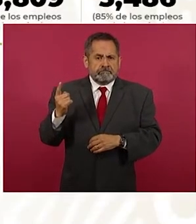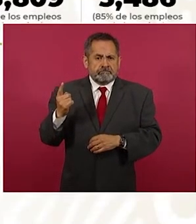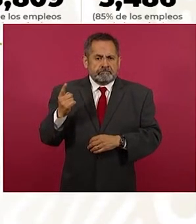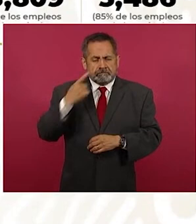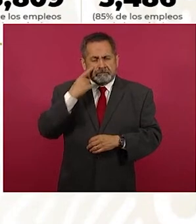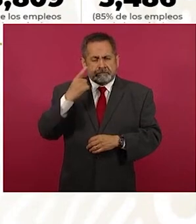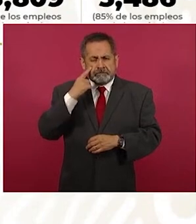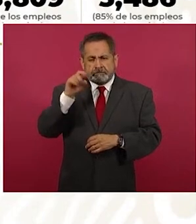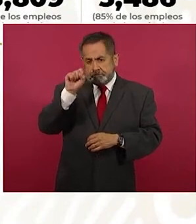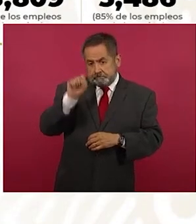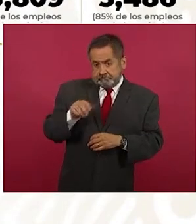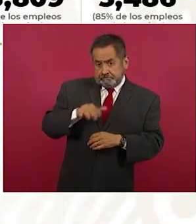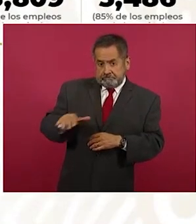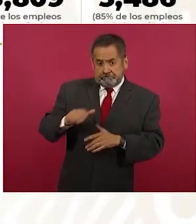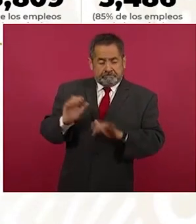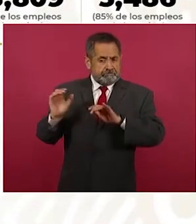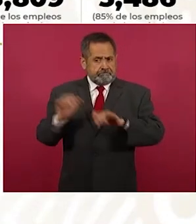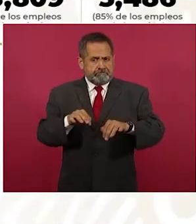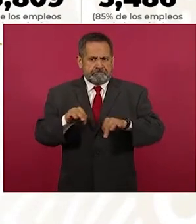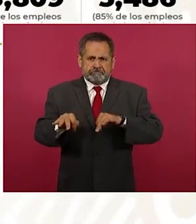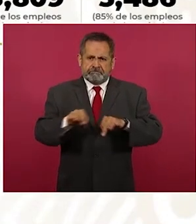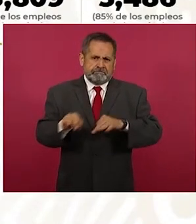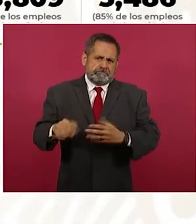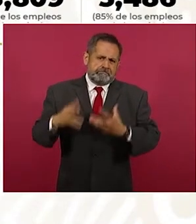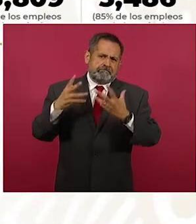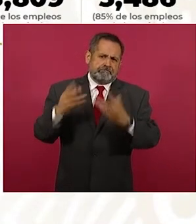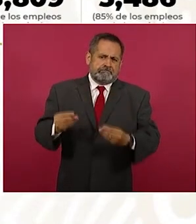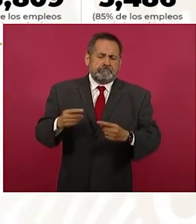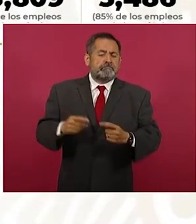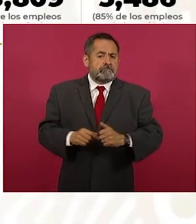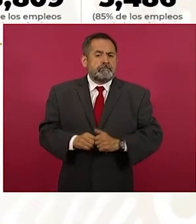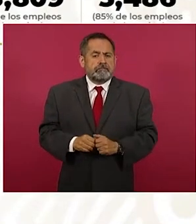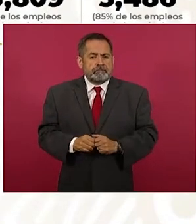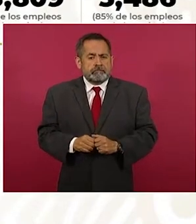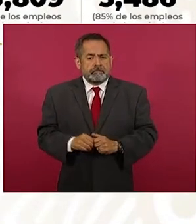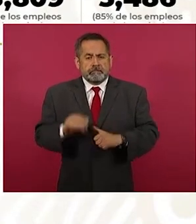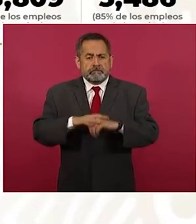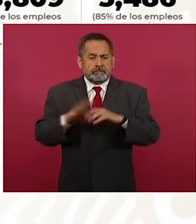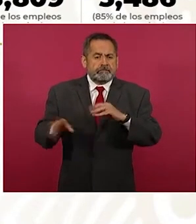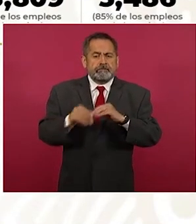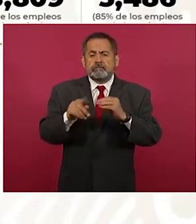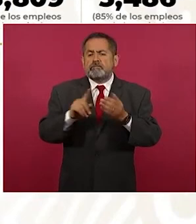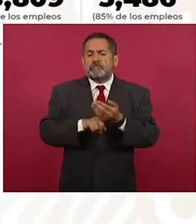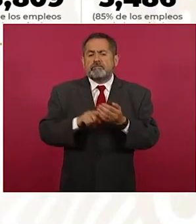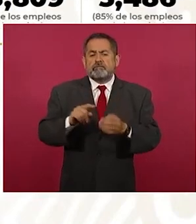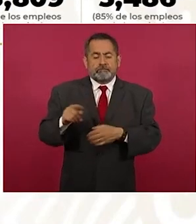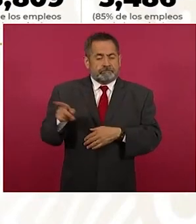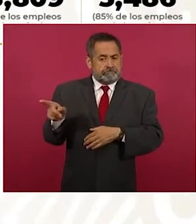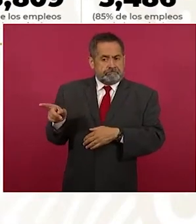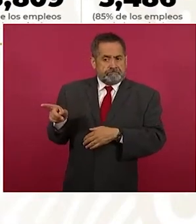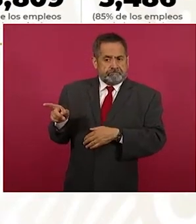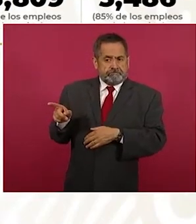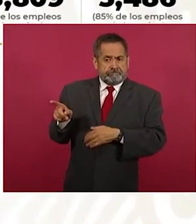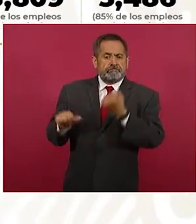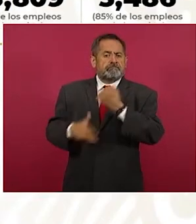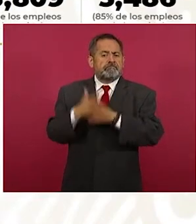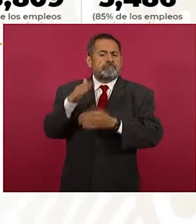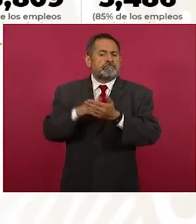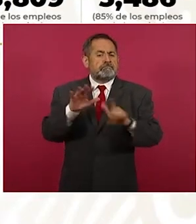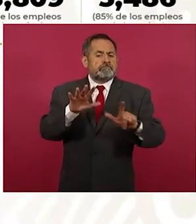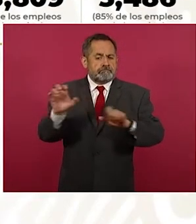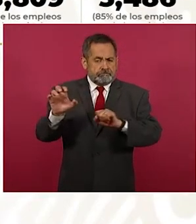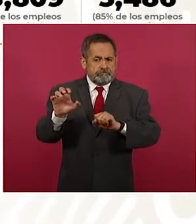en el sureste mexicano. A esta cifra se suman los 11 mil 500 empleos que se abrirán por